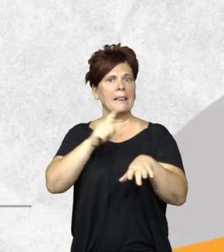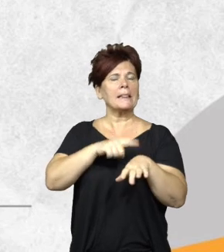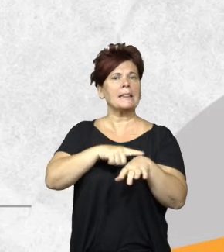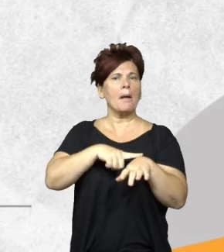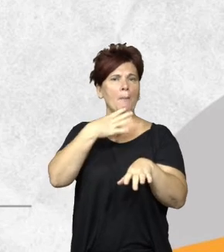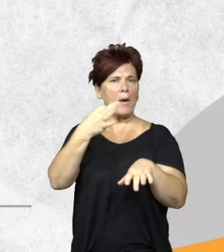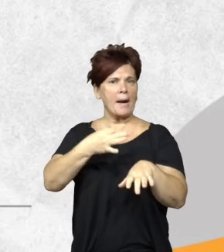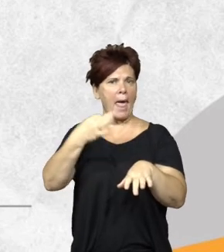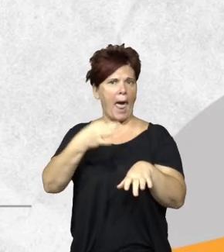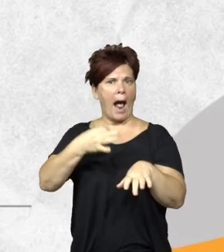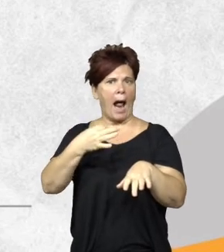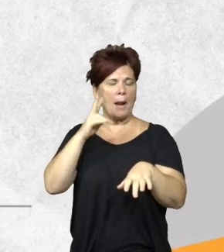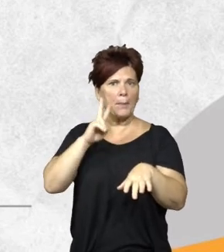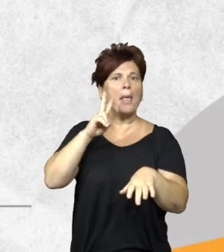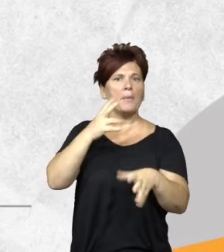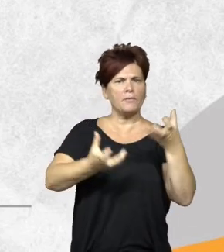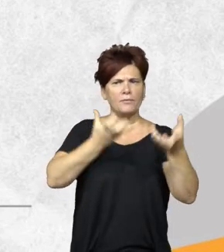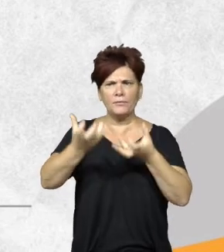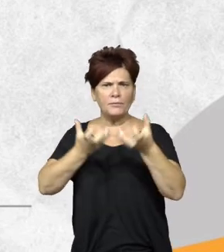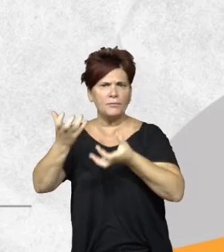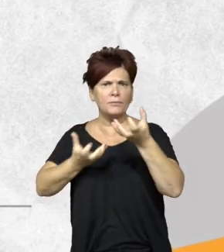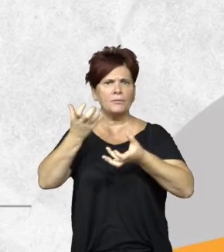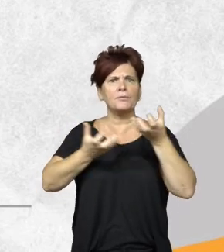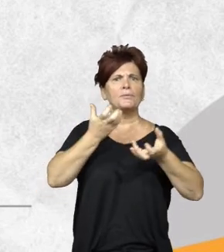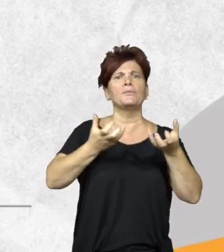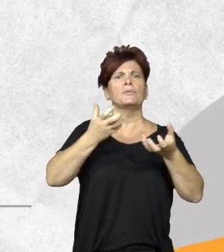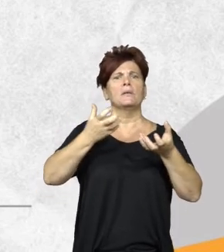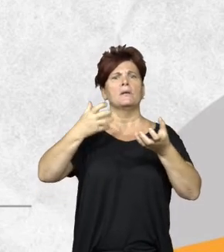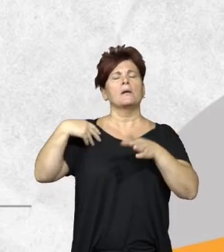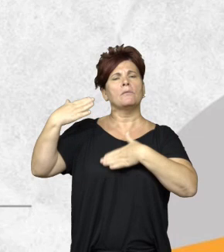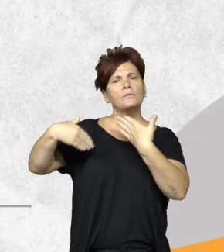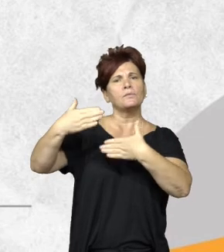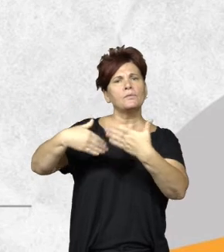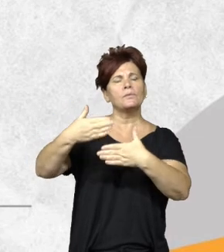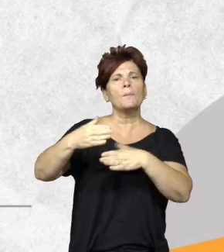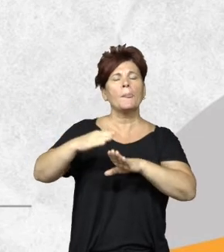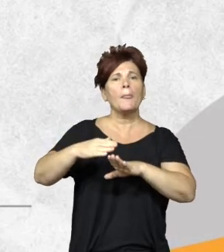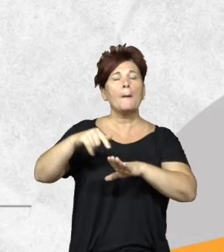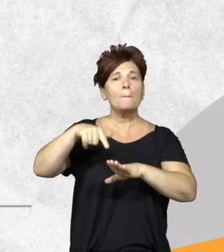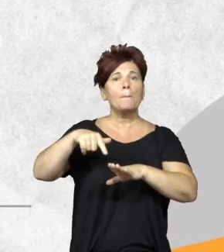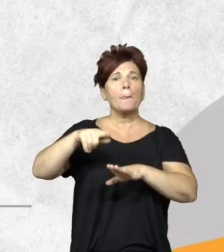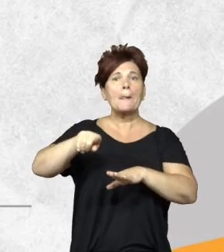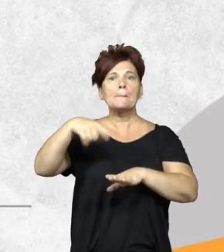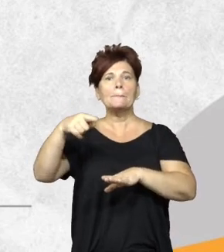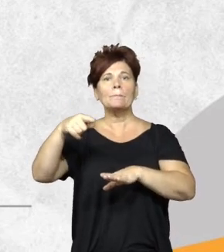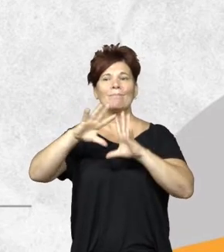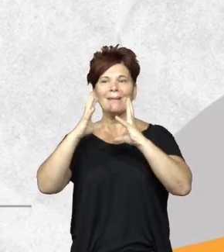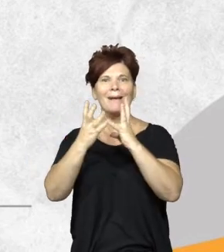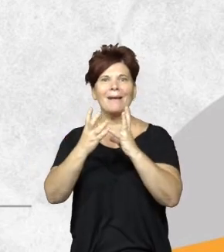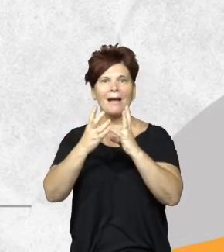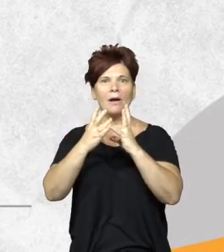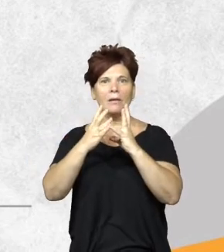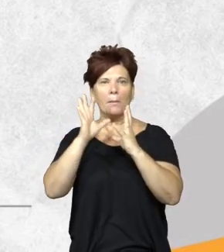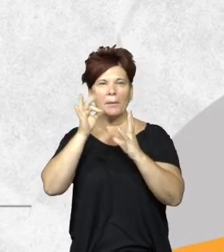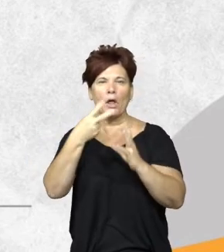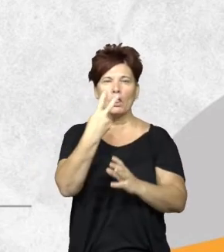real a los focos de calor a Google Earth a las constataciones que ya se vienen haciendo para no repetirla van a georreferenciar siempre tratando de tomar